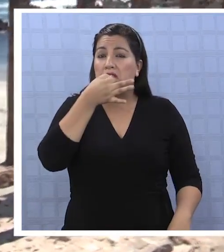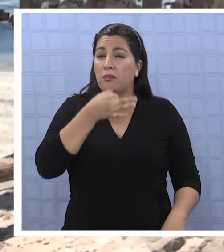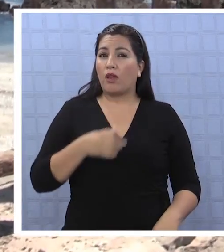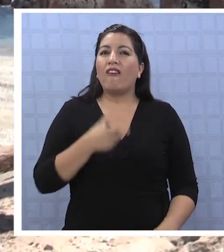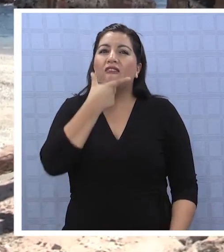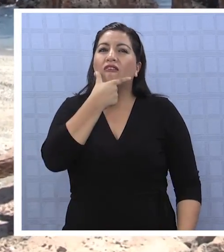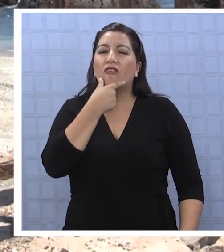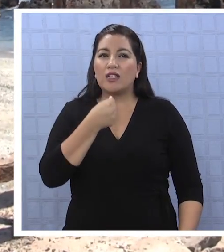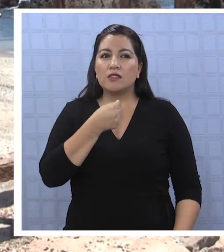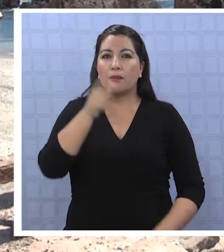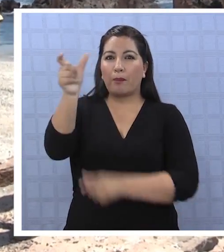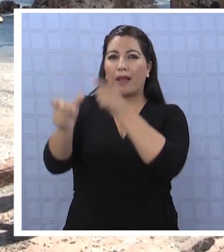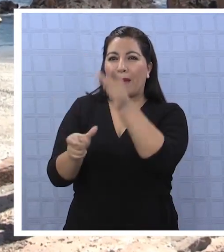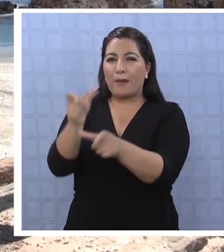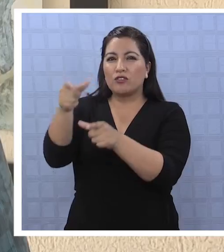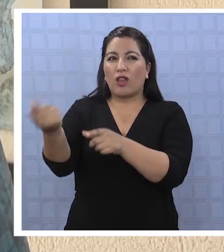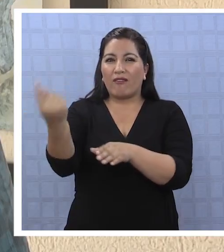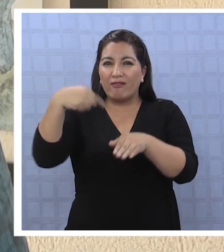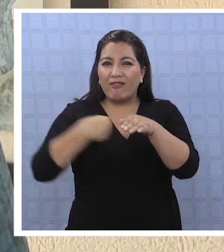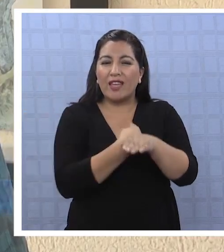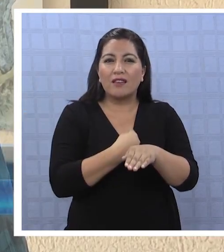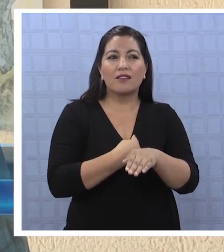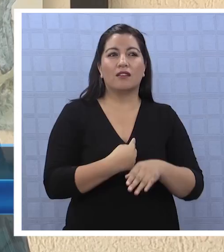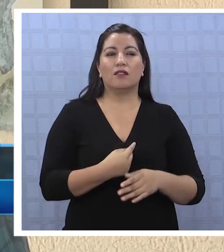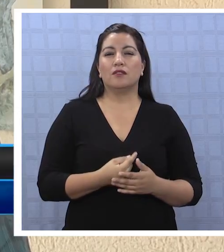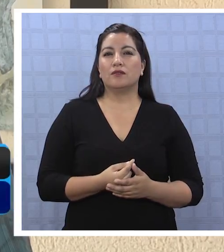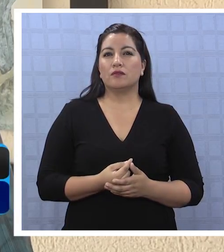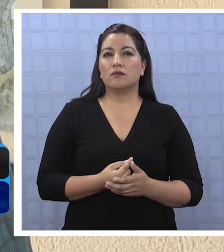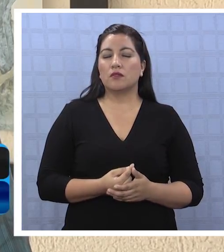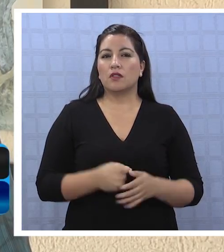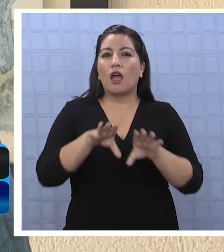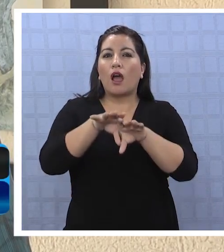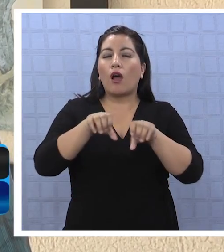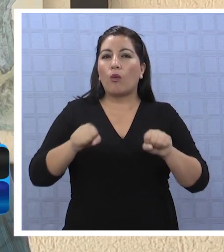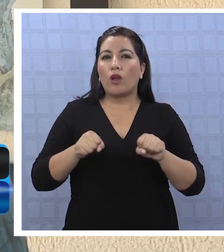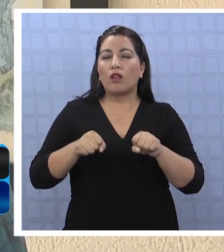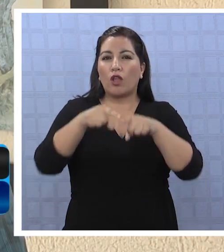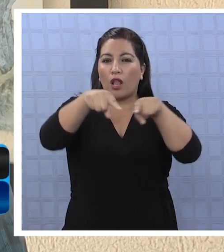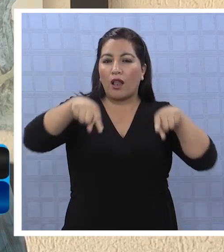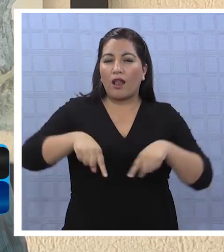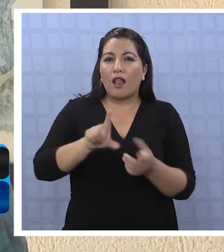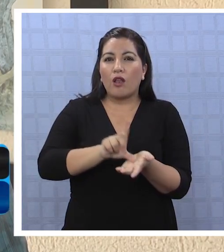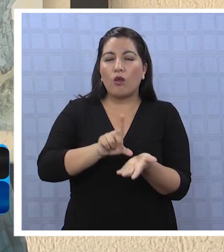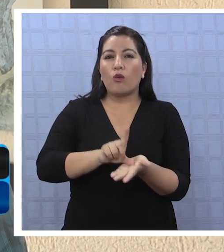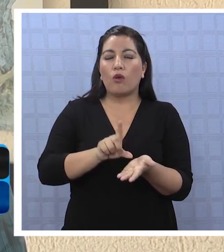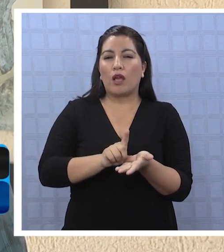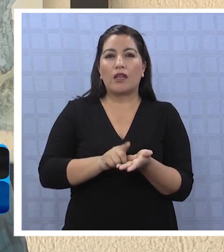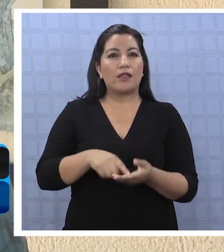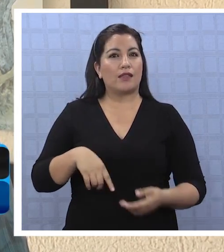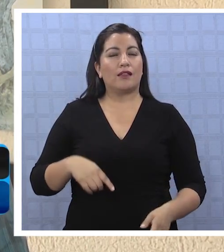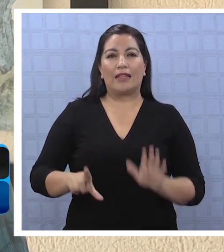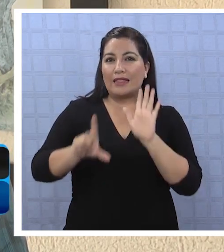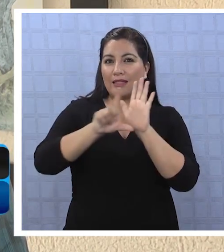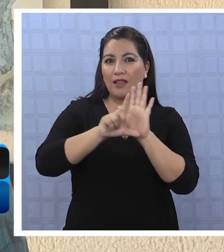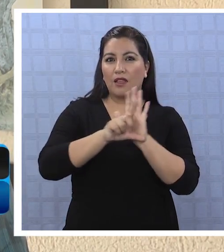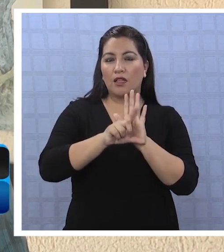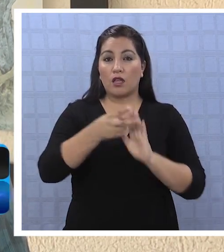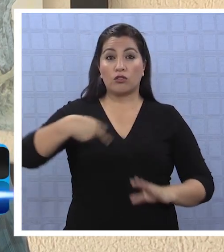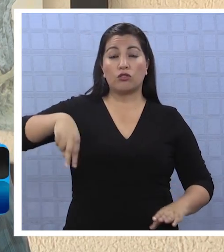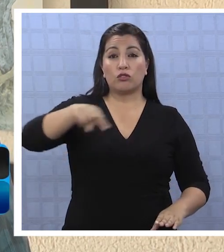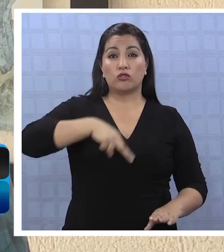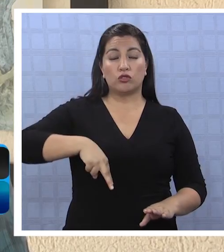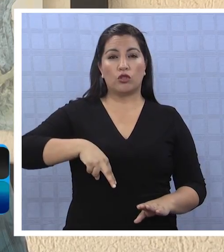pueda ingresar de acuerdo a los terrenos que están considerados dentro de la ley. Nosotros